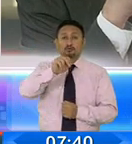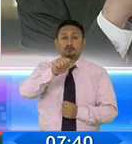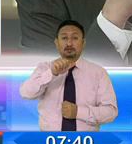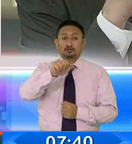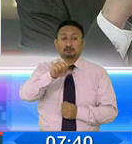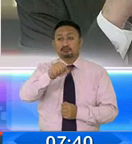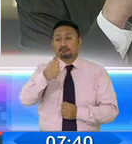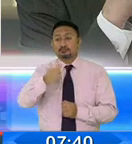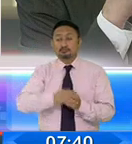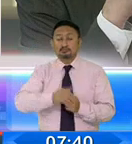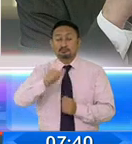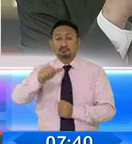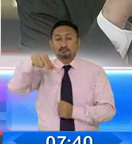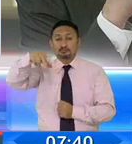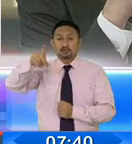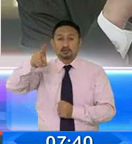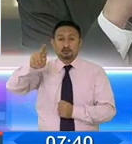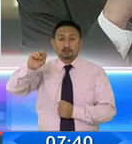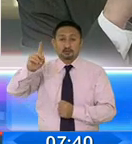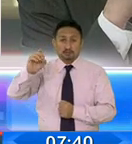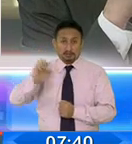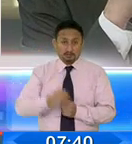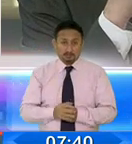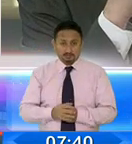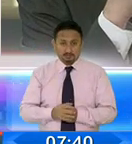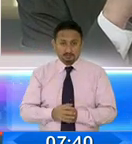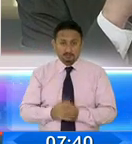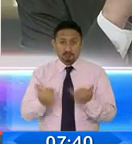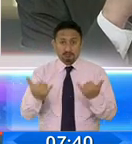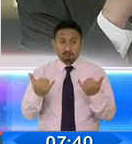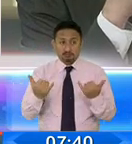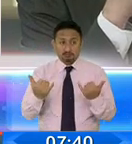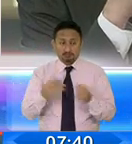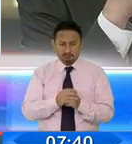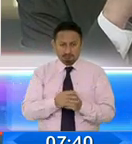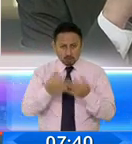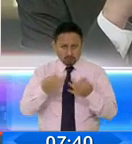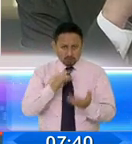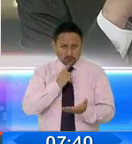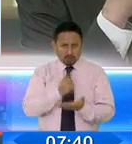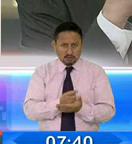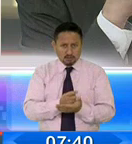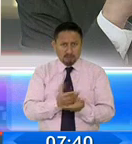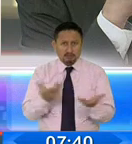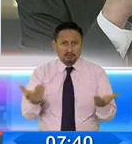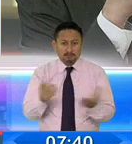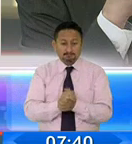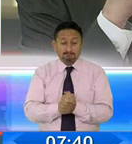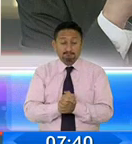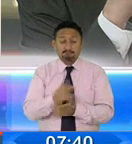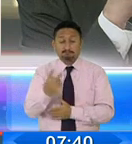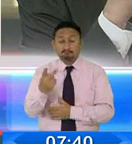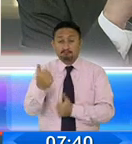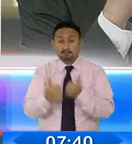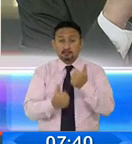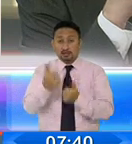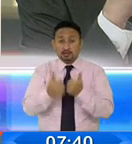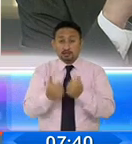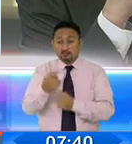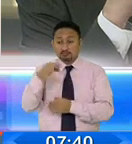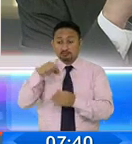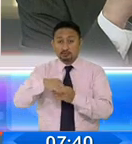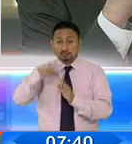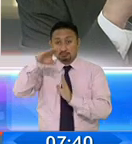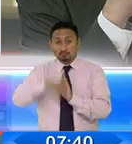candidato Giovanni Andrade. Eso justamente ahora se acaba de confirmar cuando estos dos candidatos pierden votos y